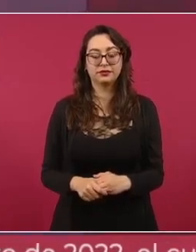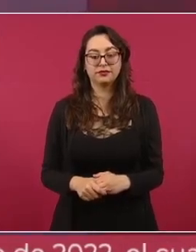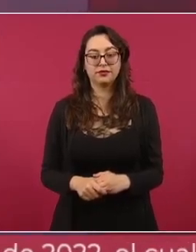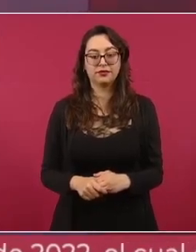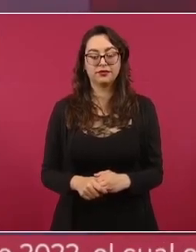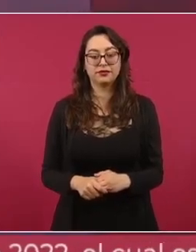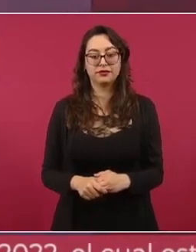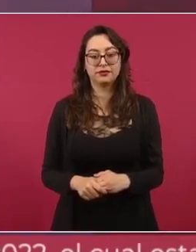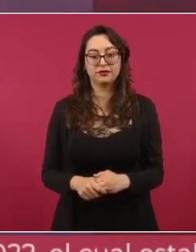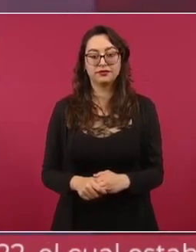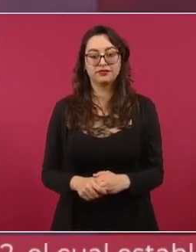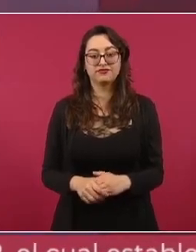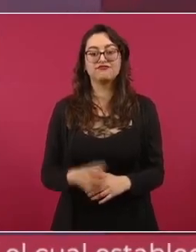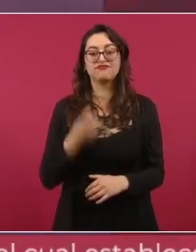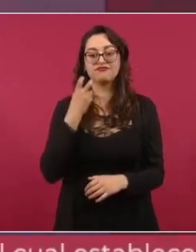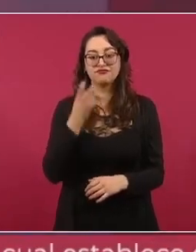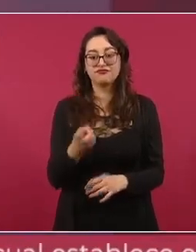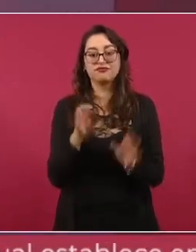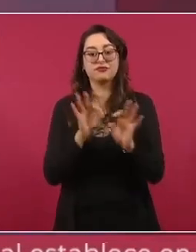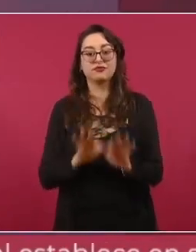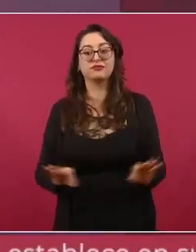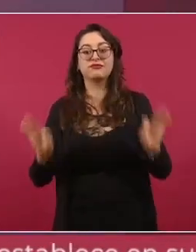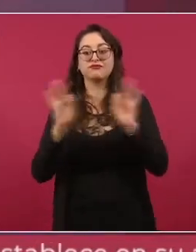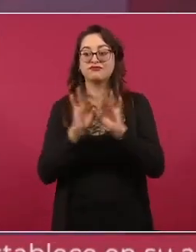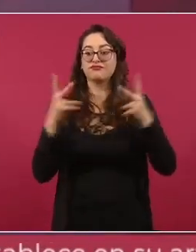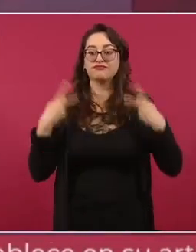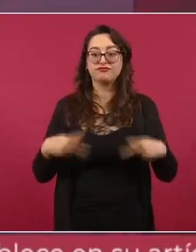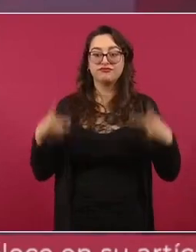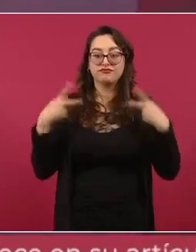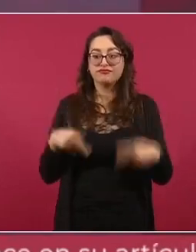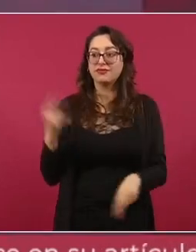Eso se tiene que conocer,